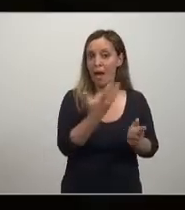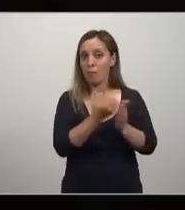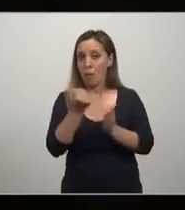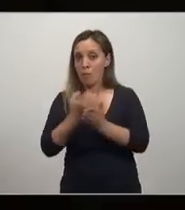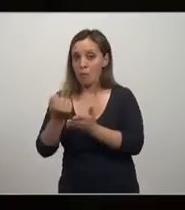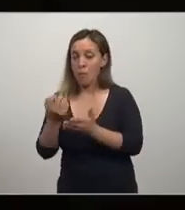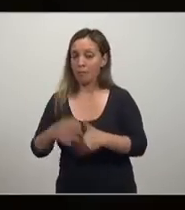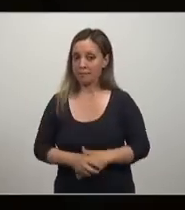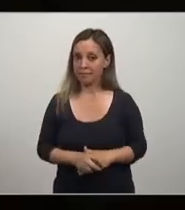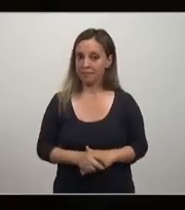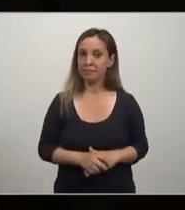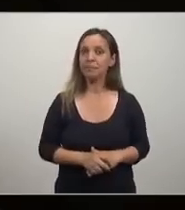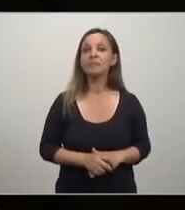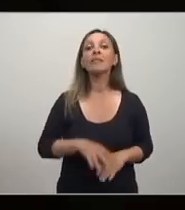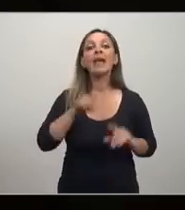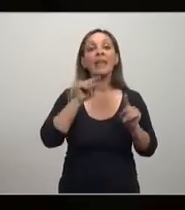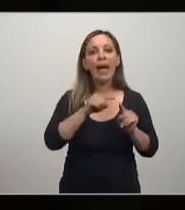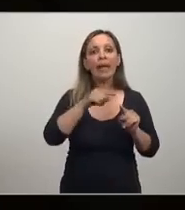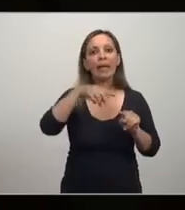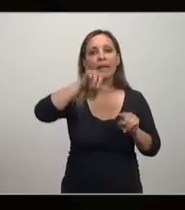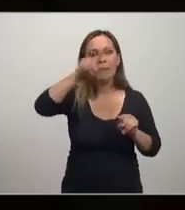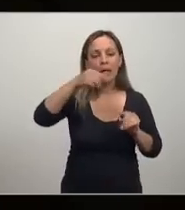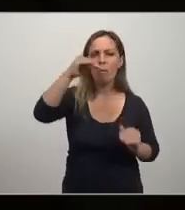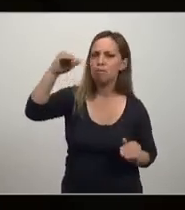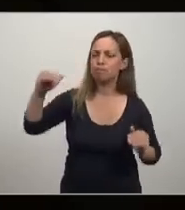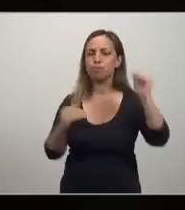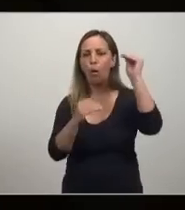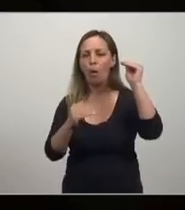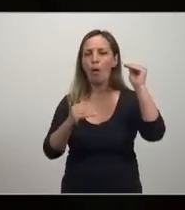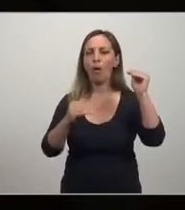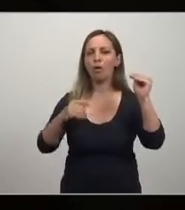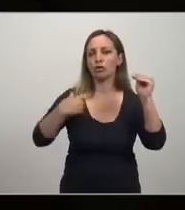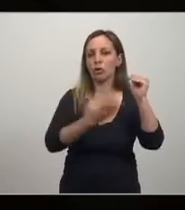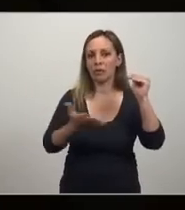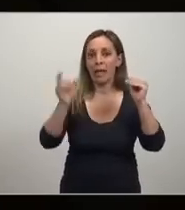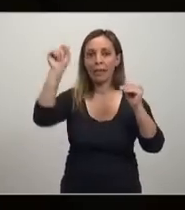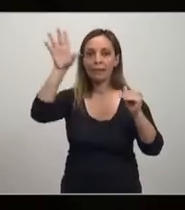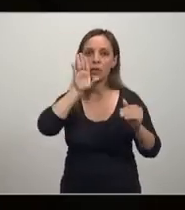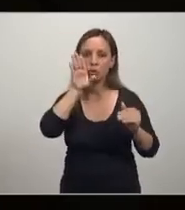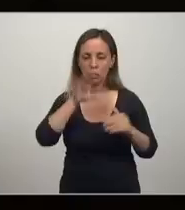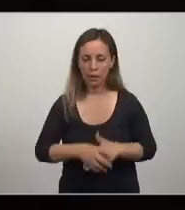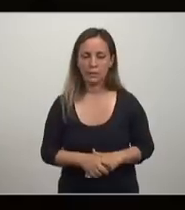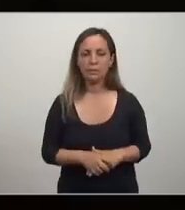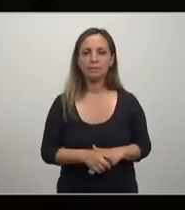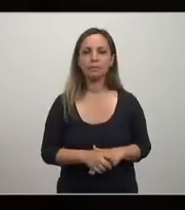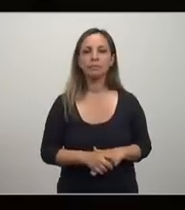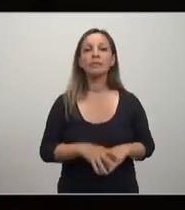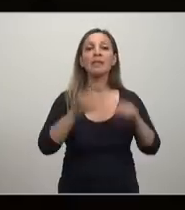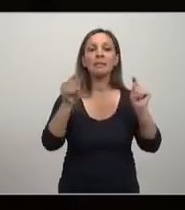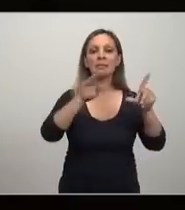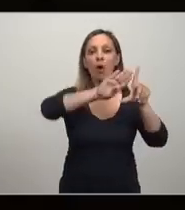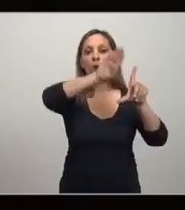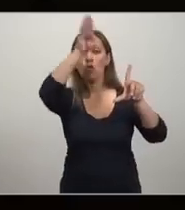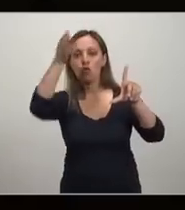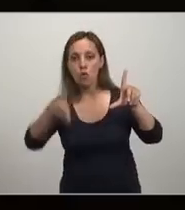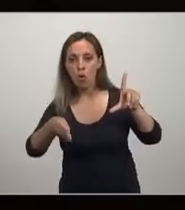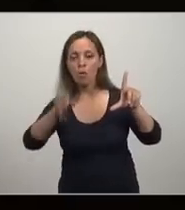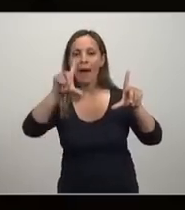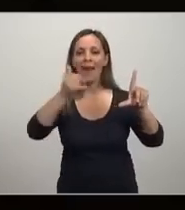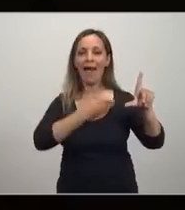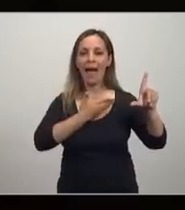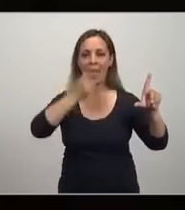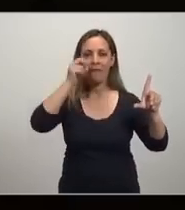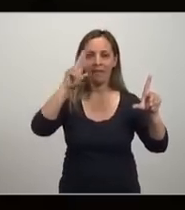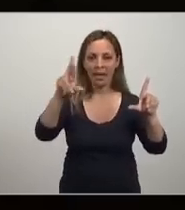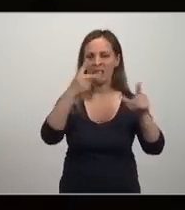eso se derrumbó recién en los 80 con Rigan. Y ahí se disparó la desigualdad de Estados Unidos. Veamos qué sucedió. La curva del Afer, el Tricaldado y todas esas